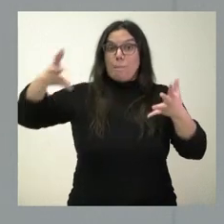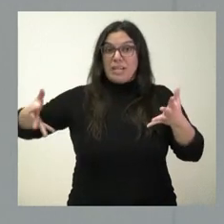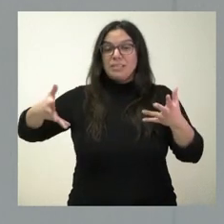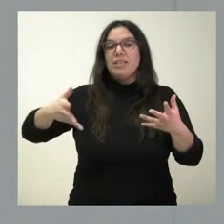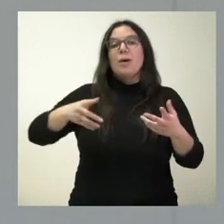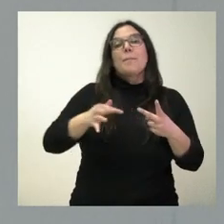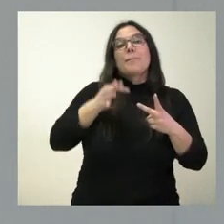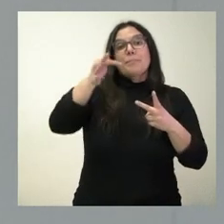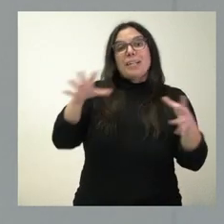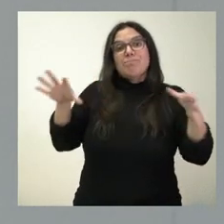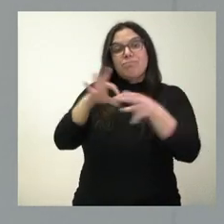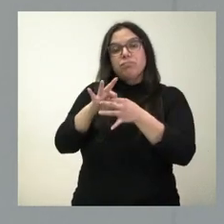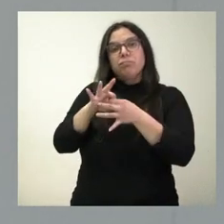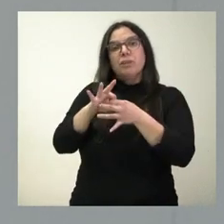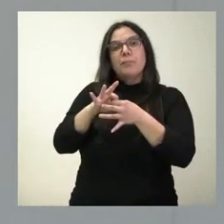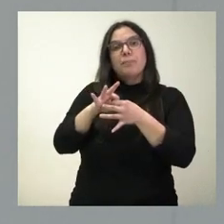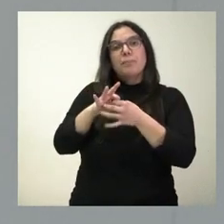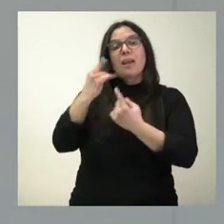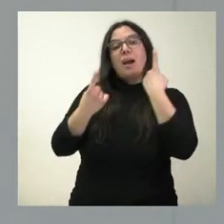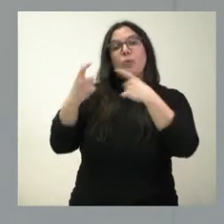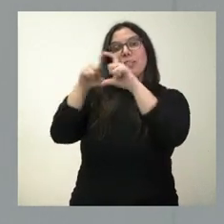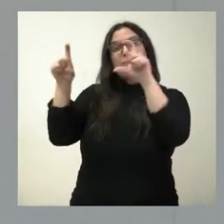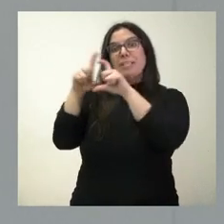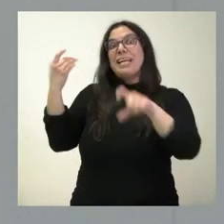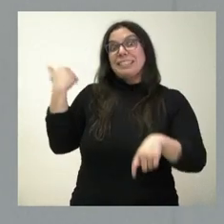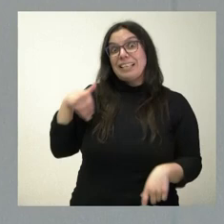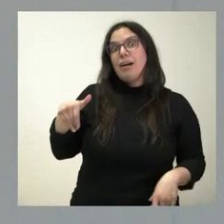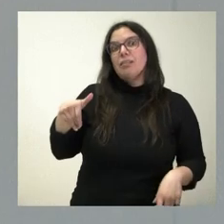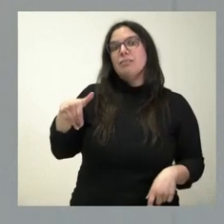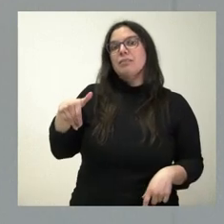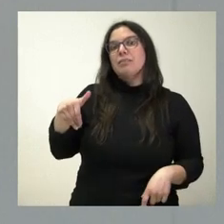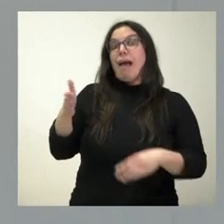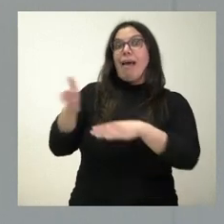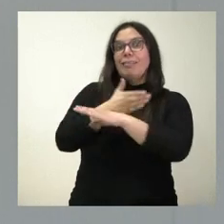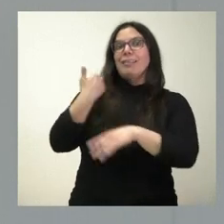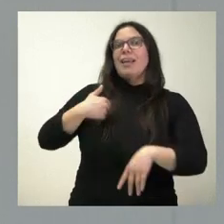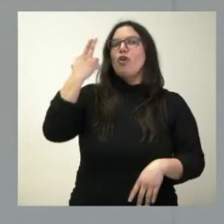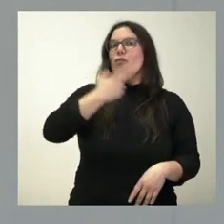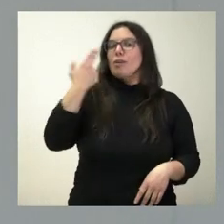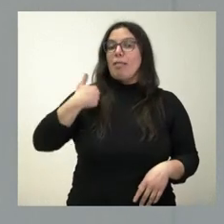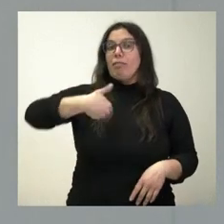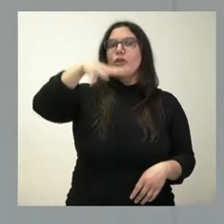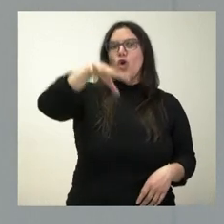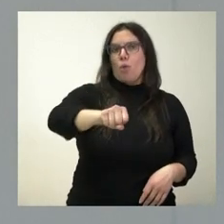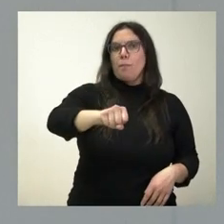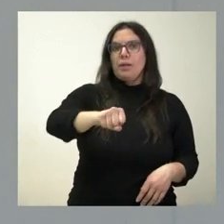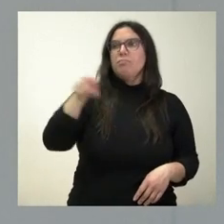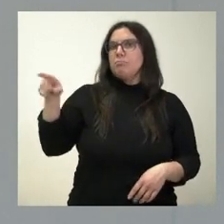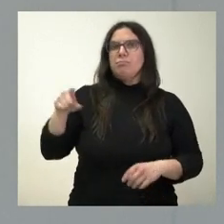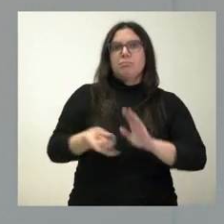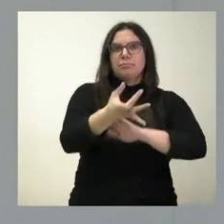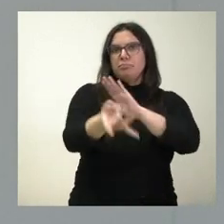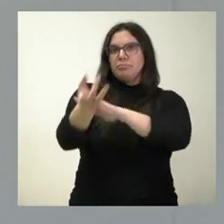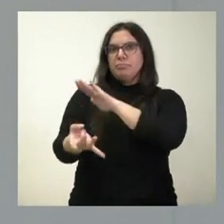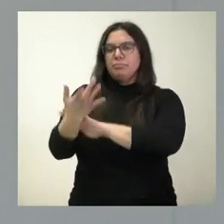aparejado con que algunas empresas ya han confirmado la compra de estas parcelas y, por tanto, allí se van a instalar. La